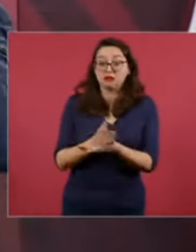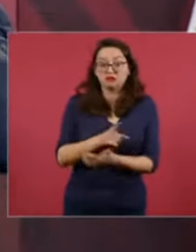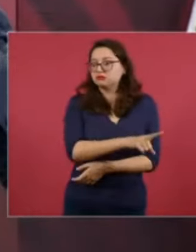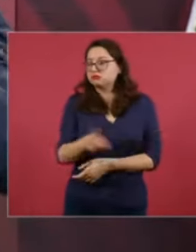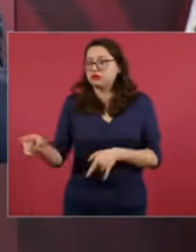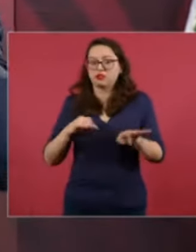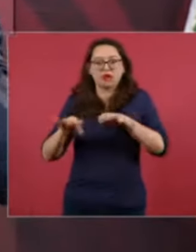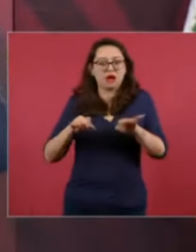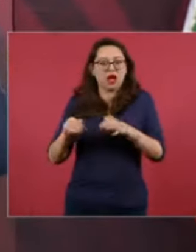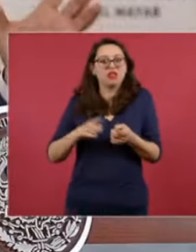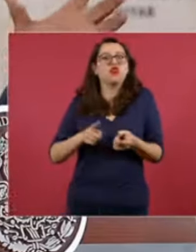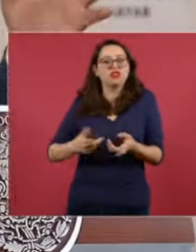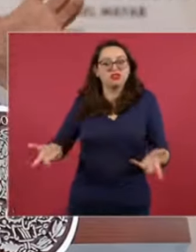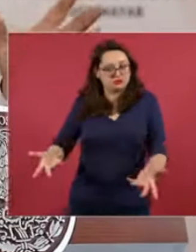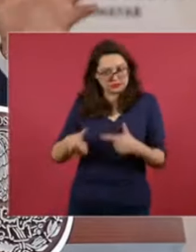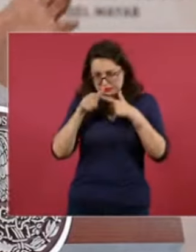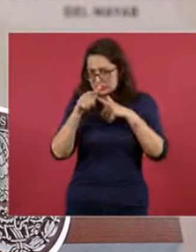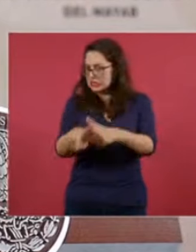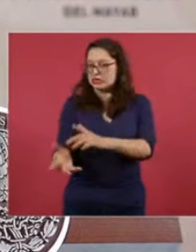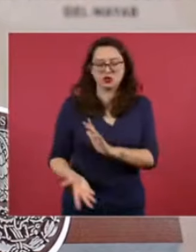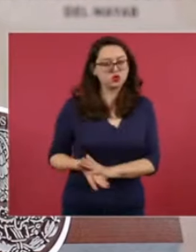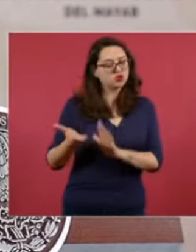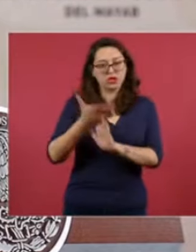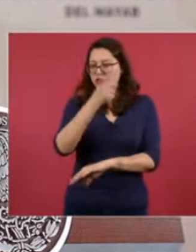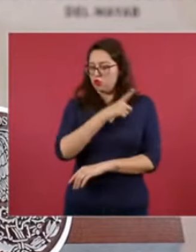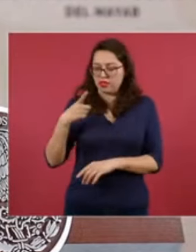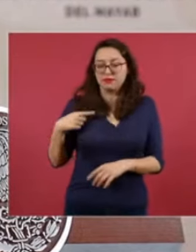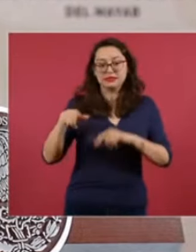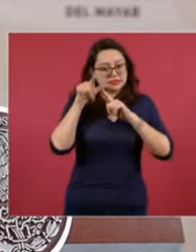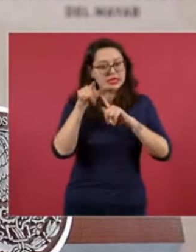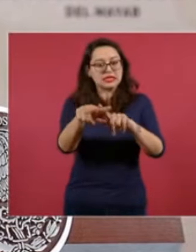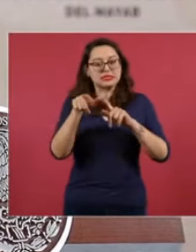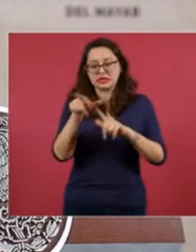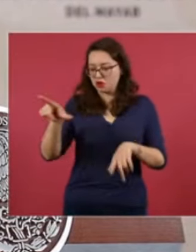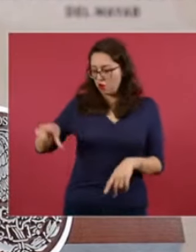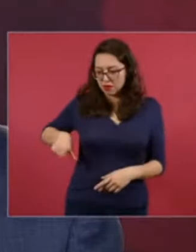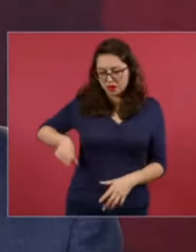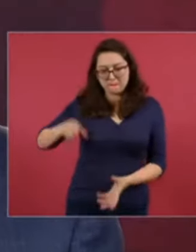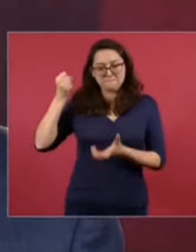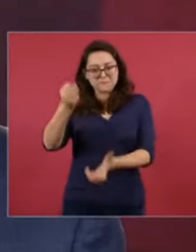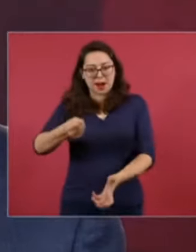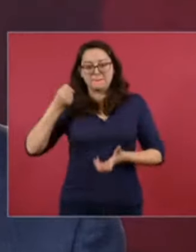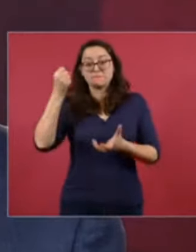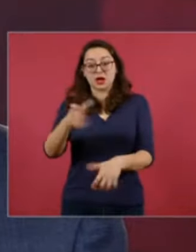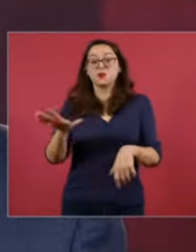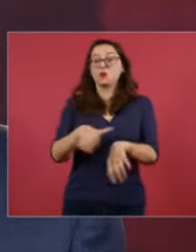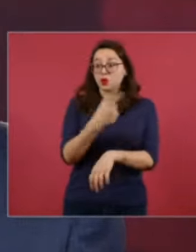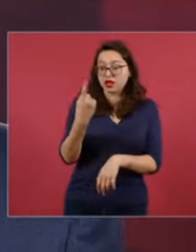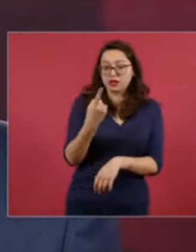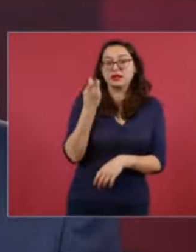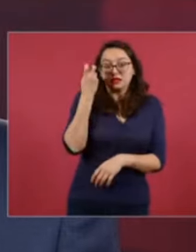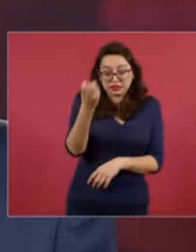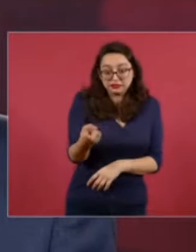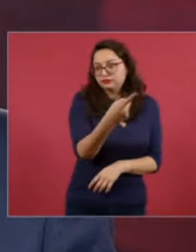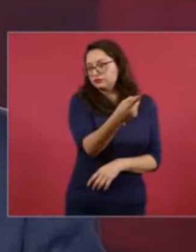Entonces, hay que seguir invirtiendo en la industria de la construcción porque tiene la ventaja la